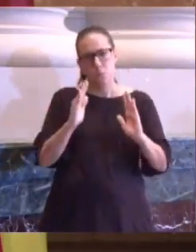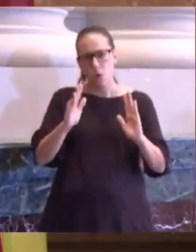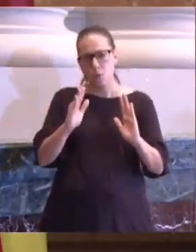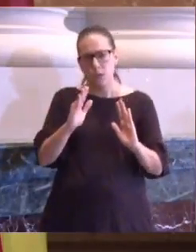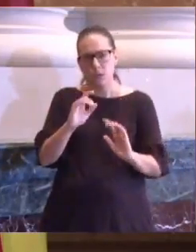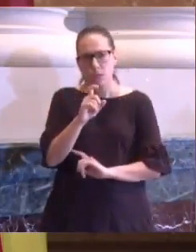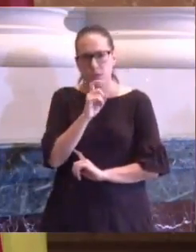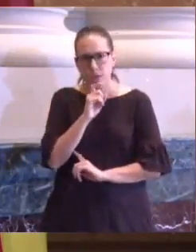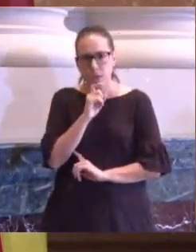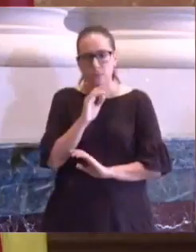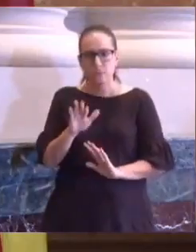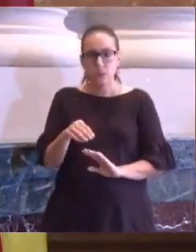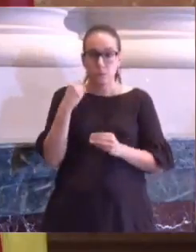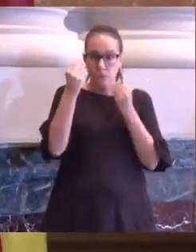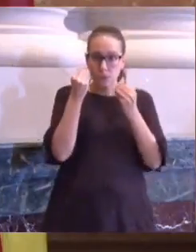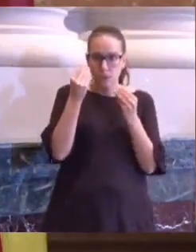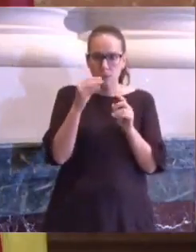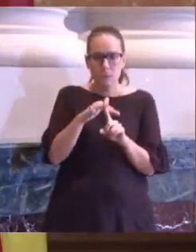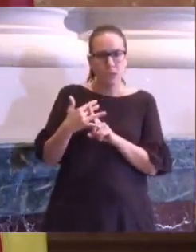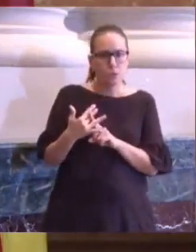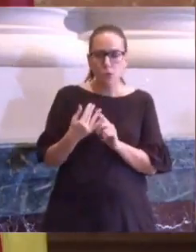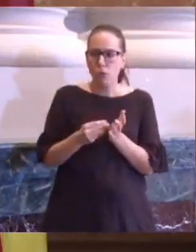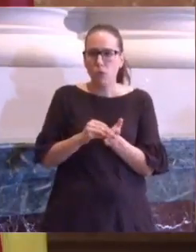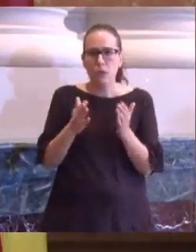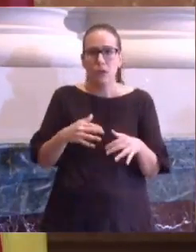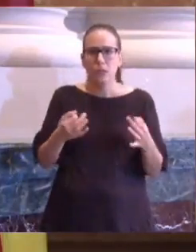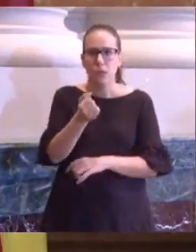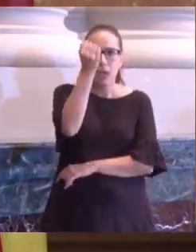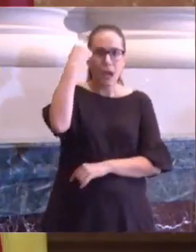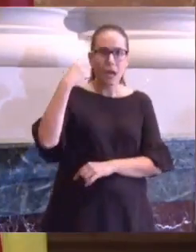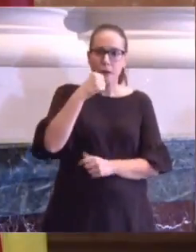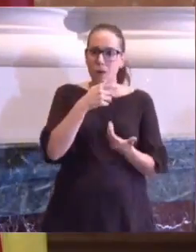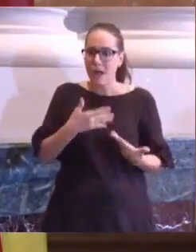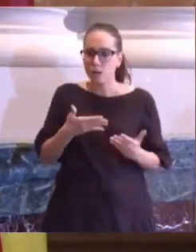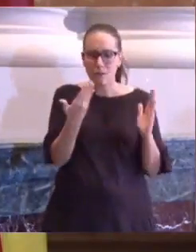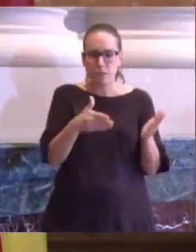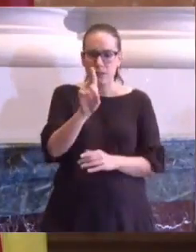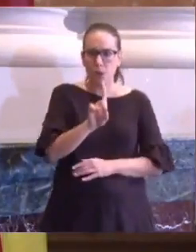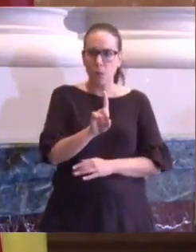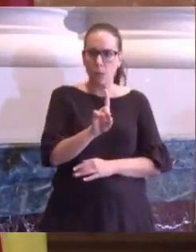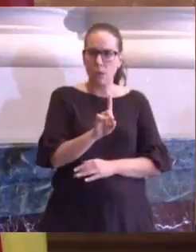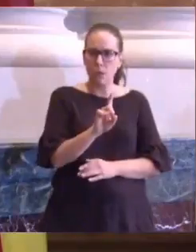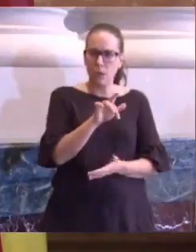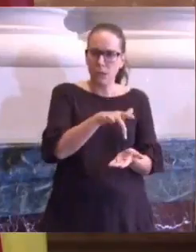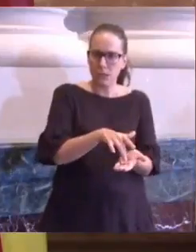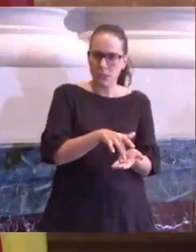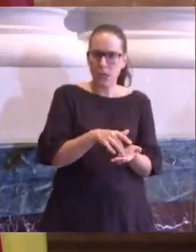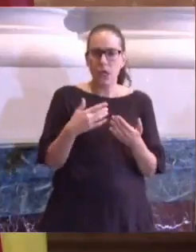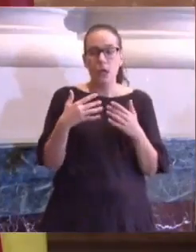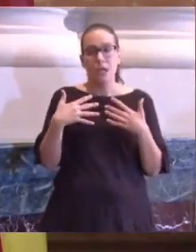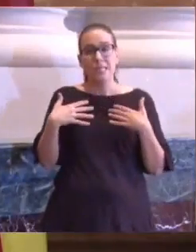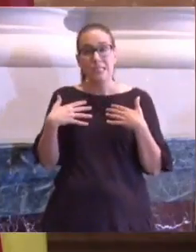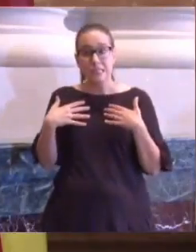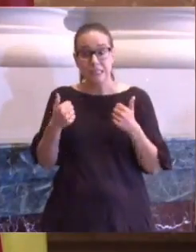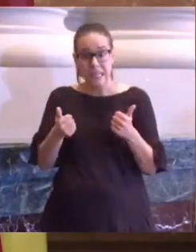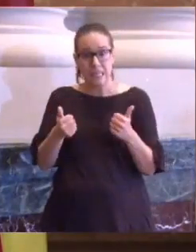consideraciones no deben enturbiar el hecho incuestionable de que Aragón se encuentra hoy en la fase 1, evitando el colapso sanitario,